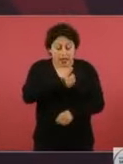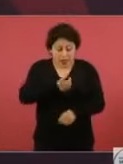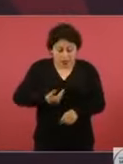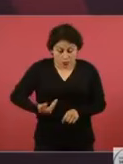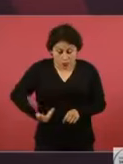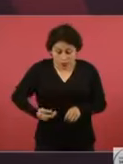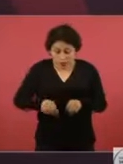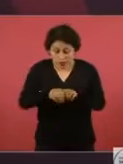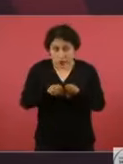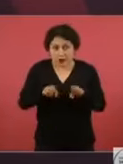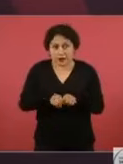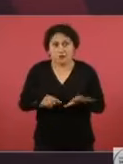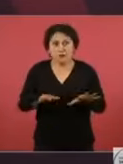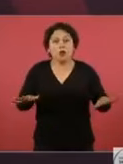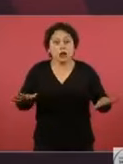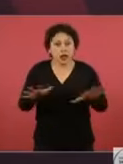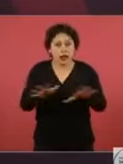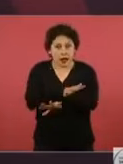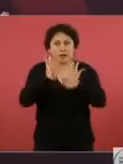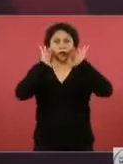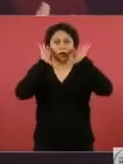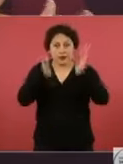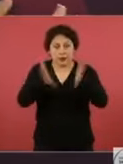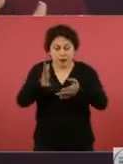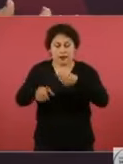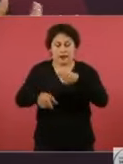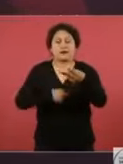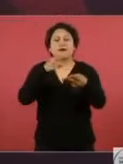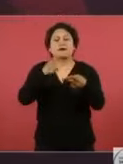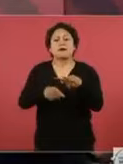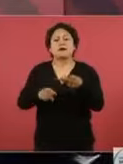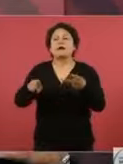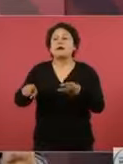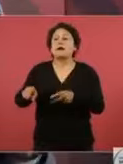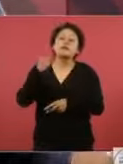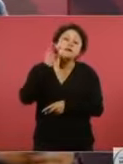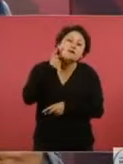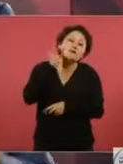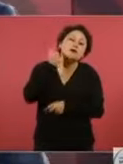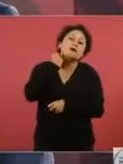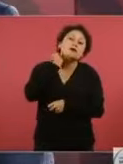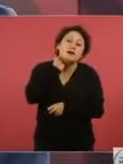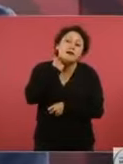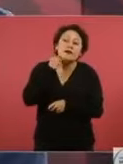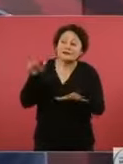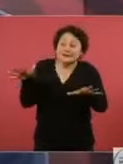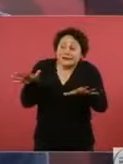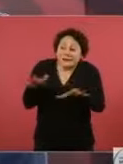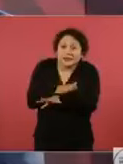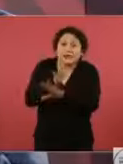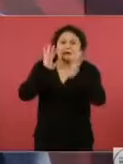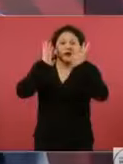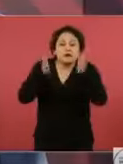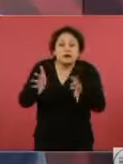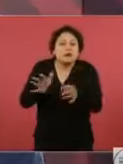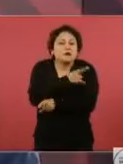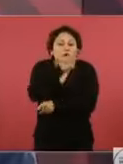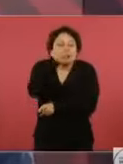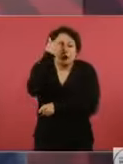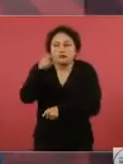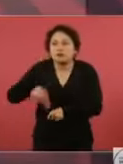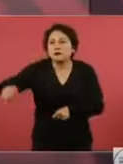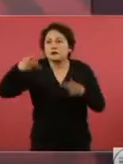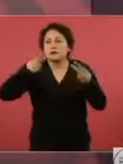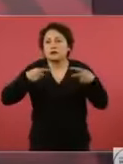al Poder Legislativo, porque la gente votó para que siga la